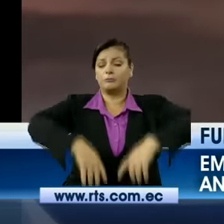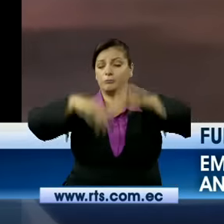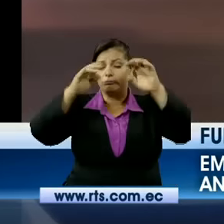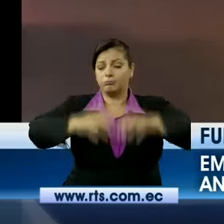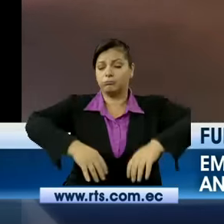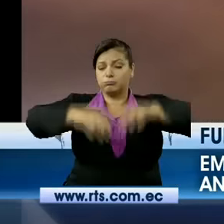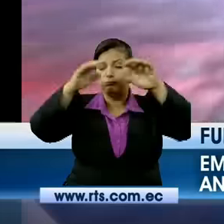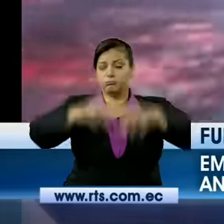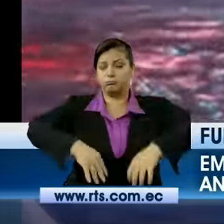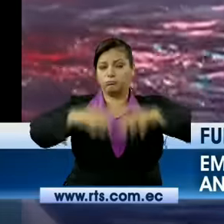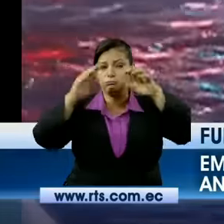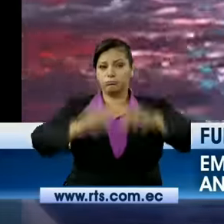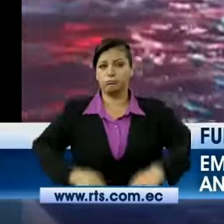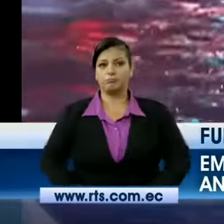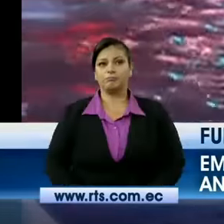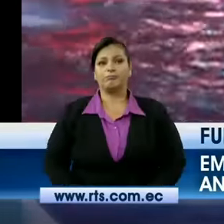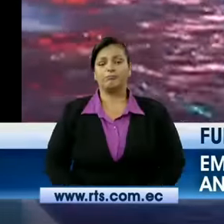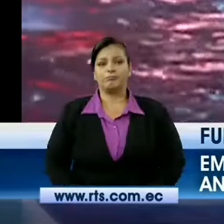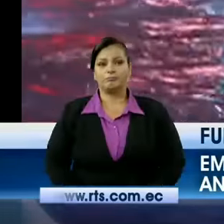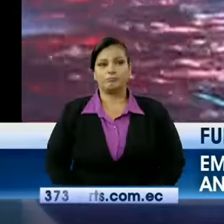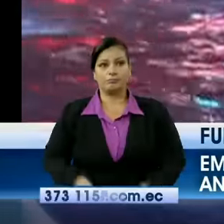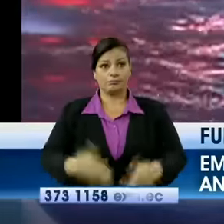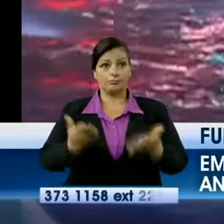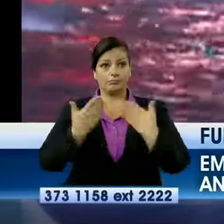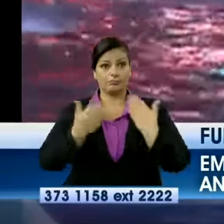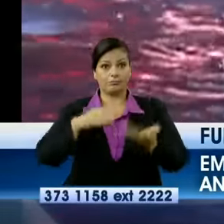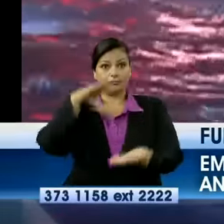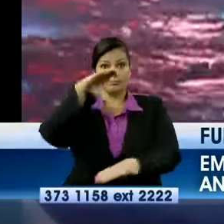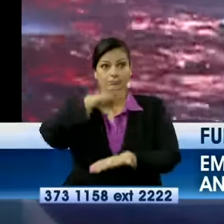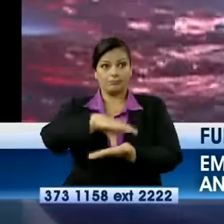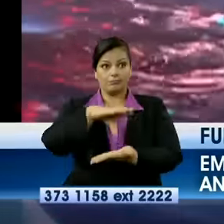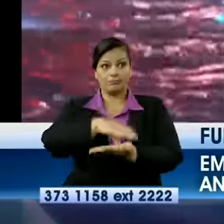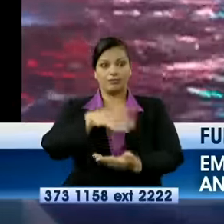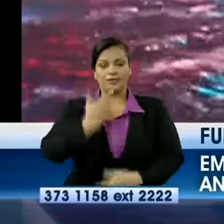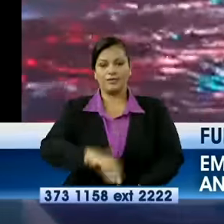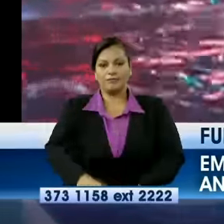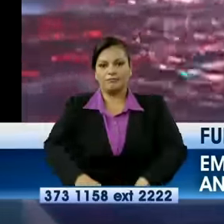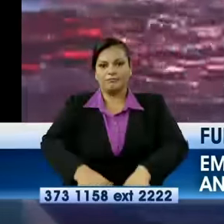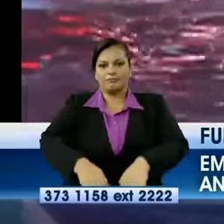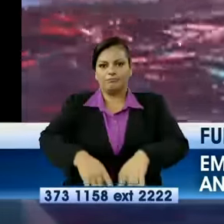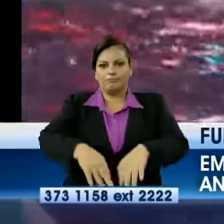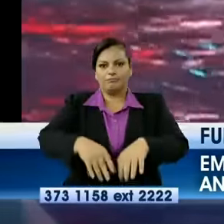2017. En el centro de Guayaquil hubo calles anegadas.